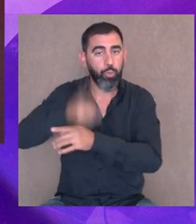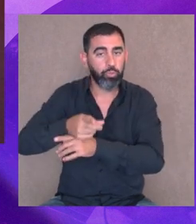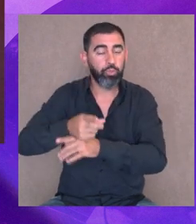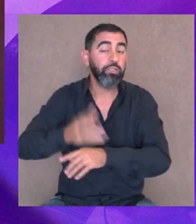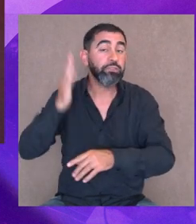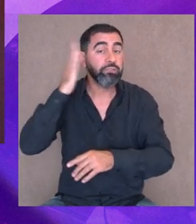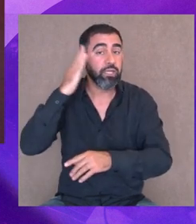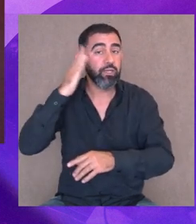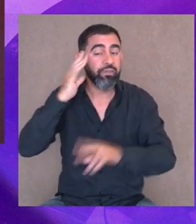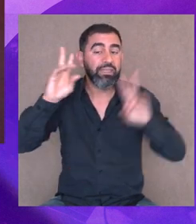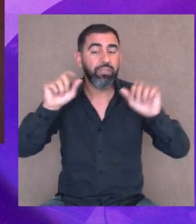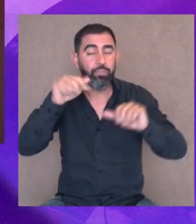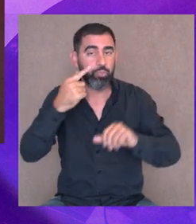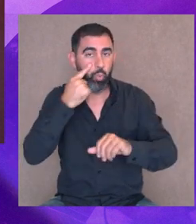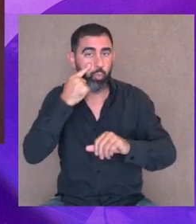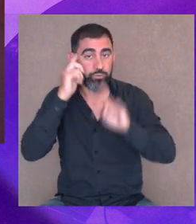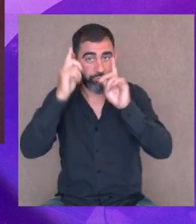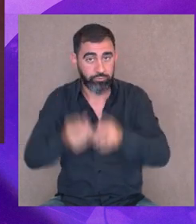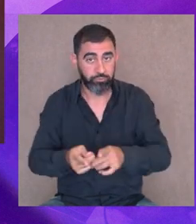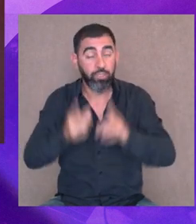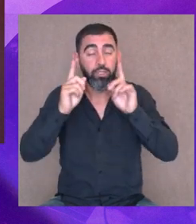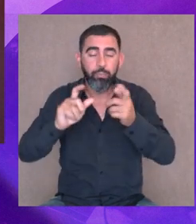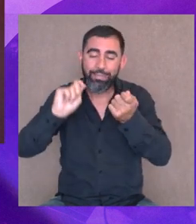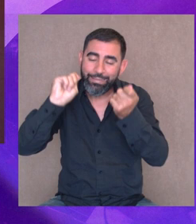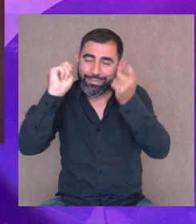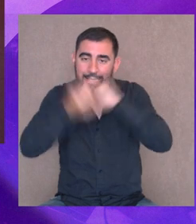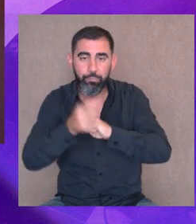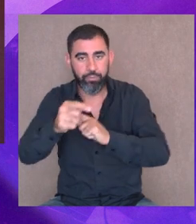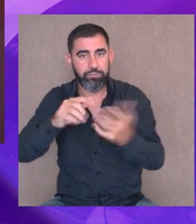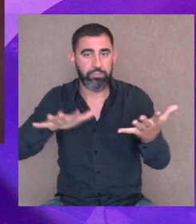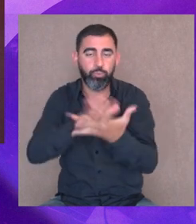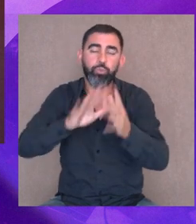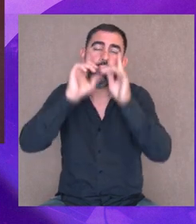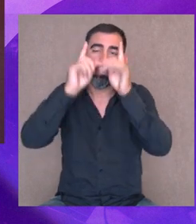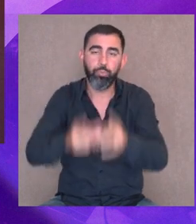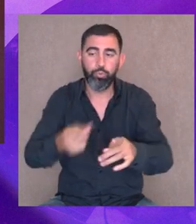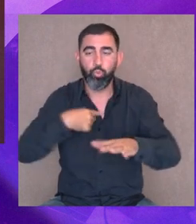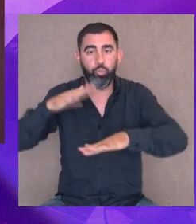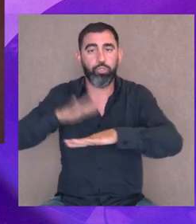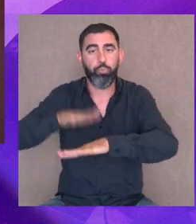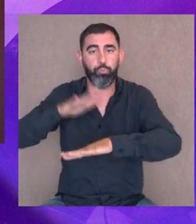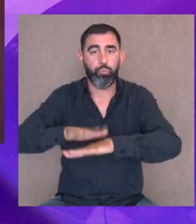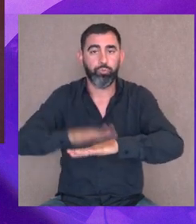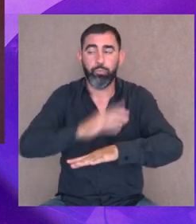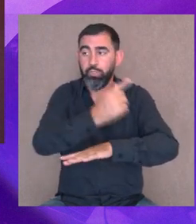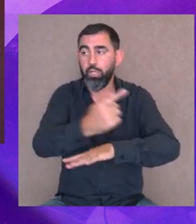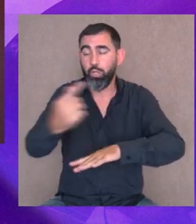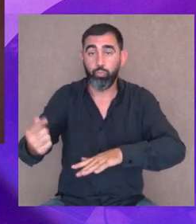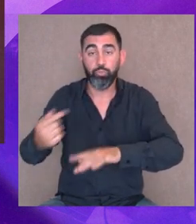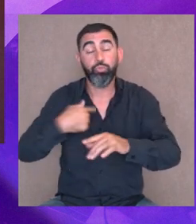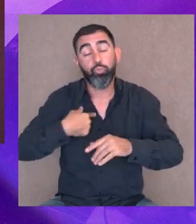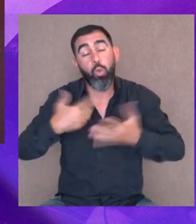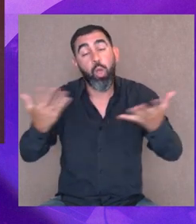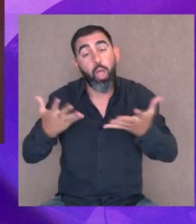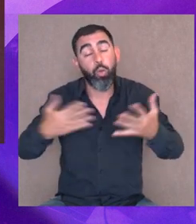de saber sobre estos temas y de cambiar estos temas. Totalmente. Yo, en realidad, estoy